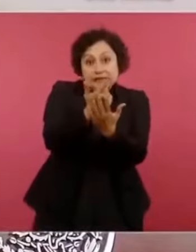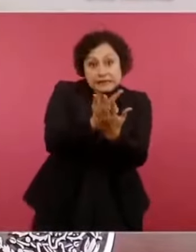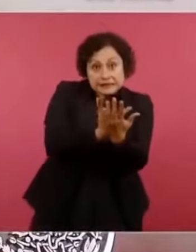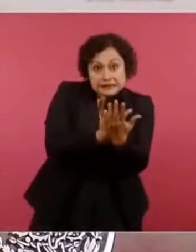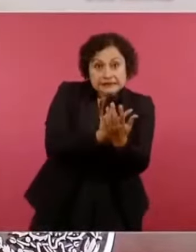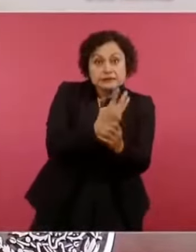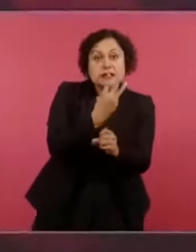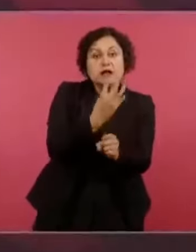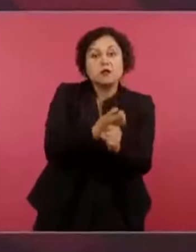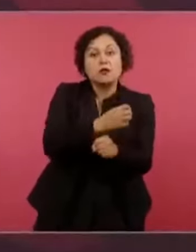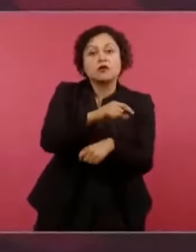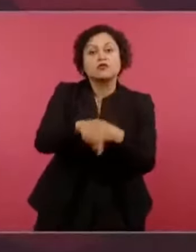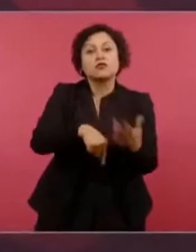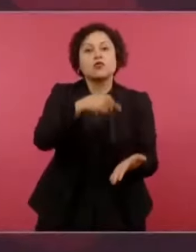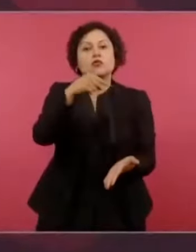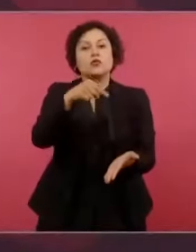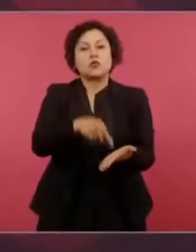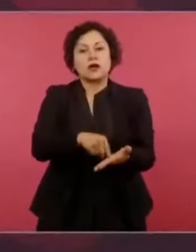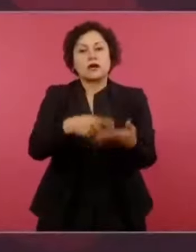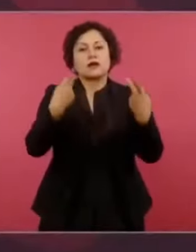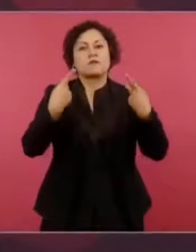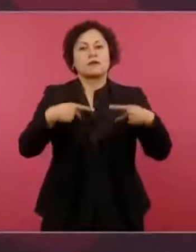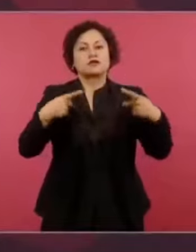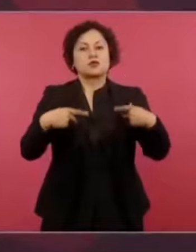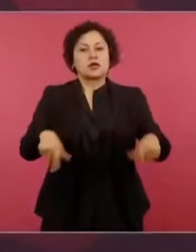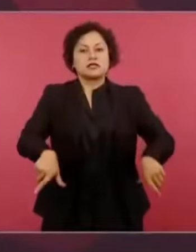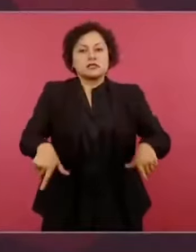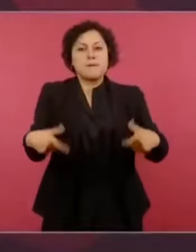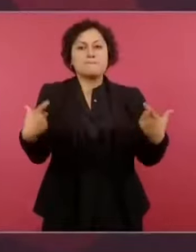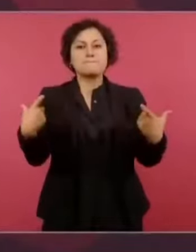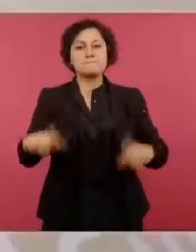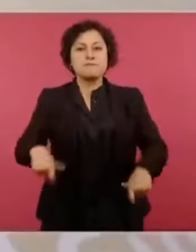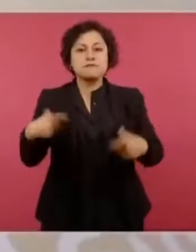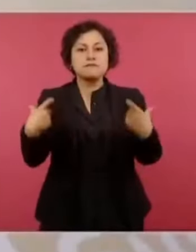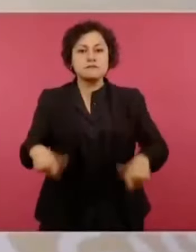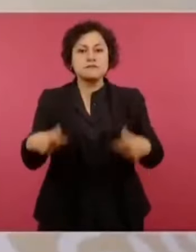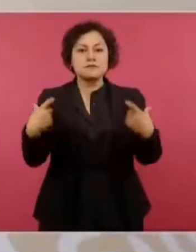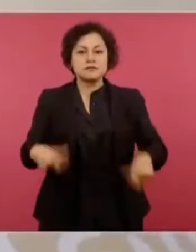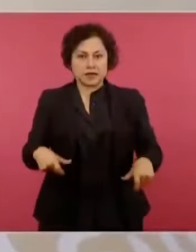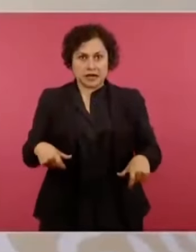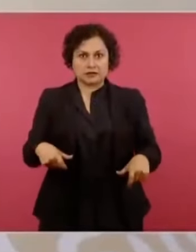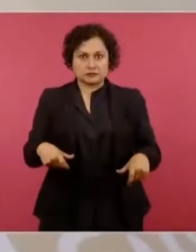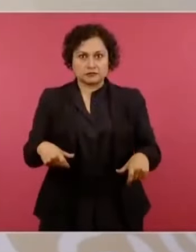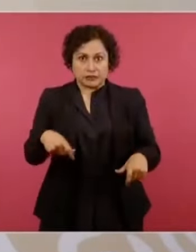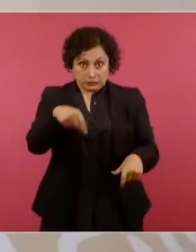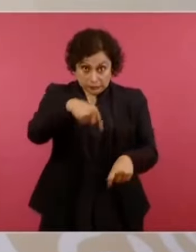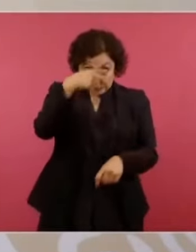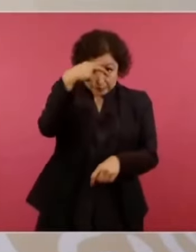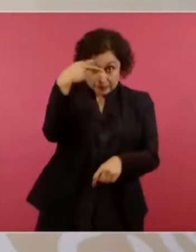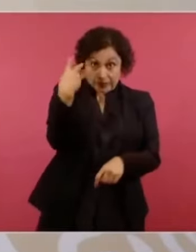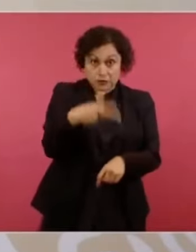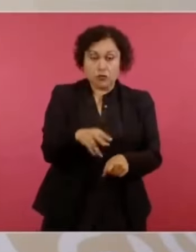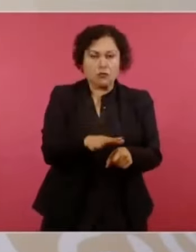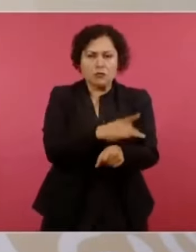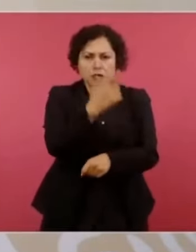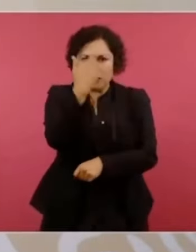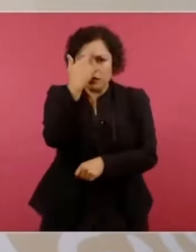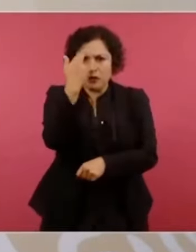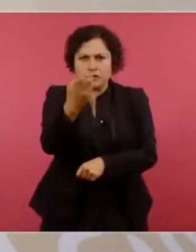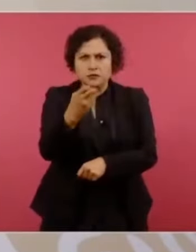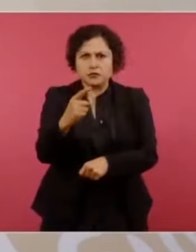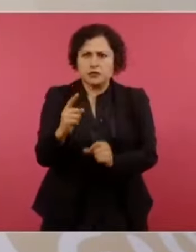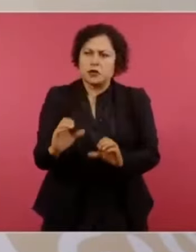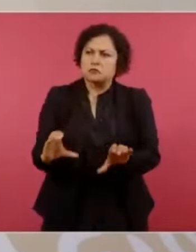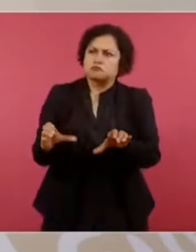de Salinas, en los 36 años de política